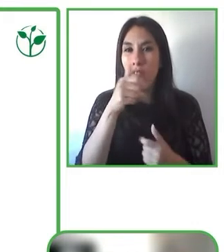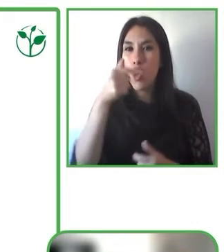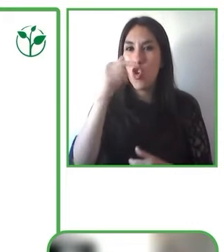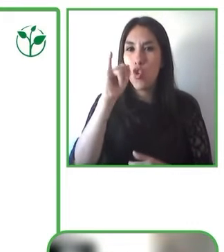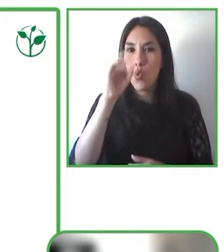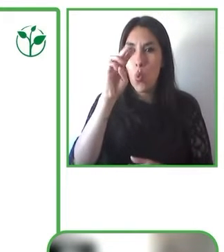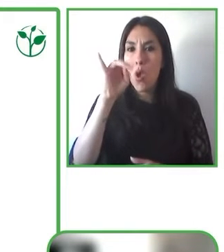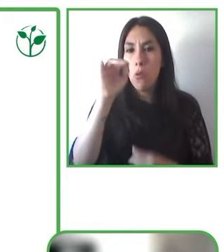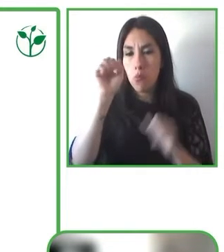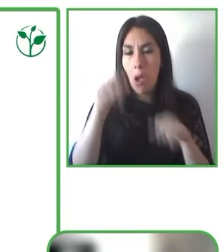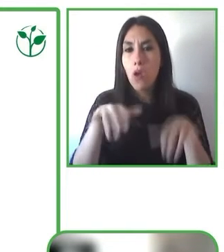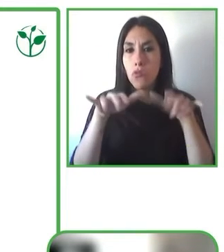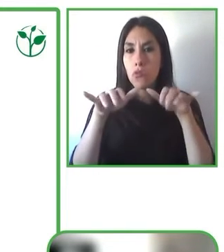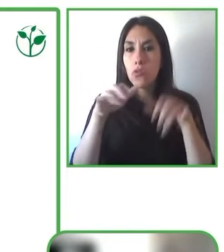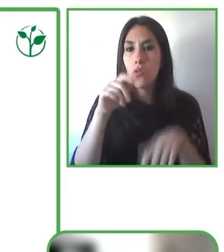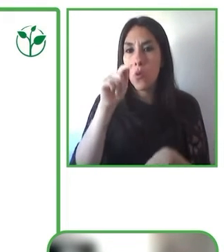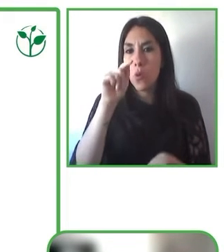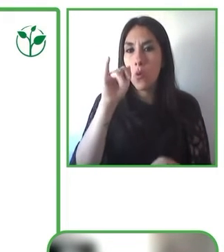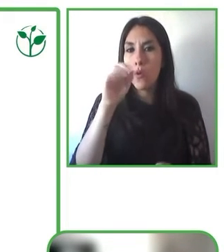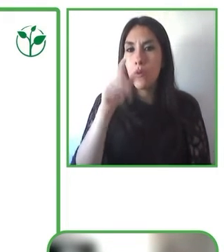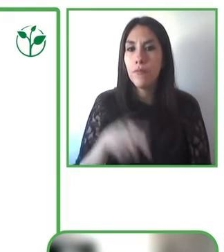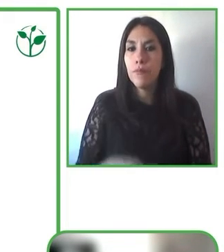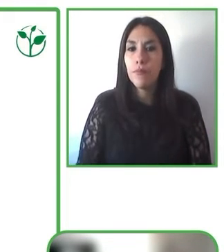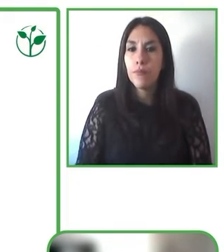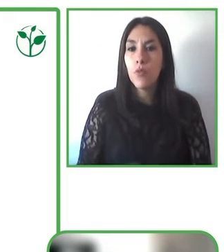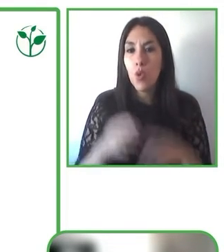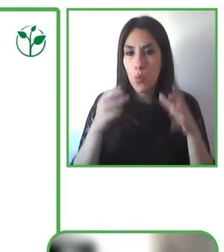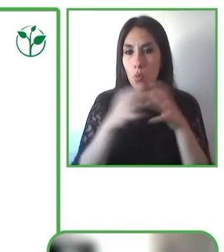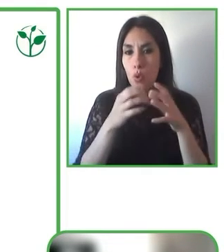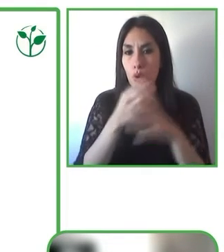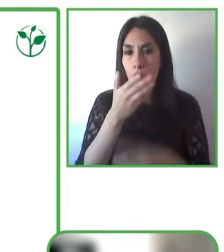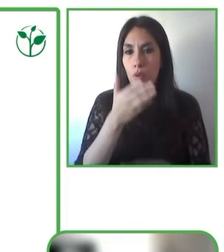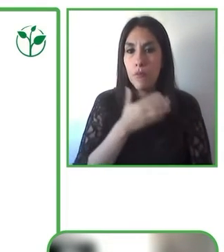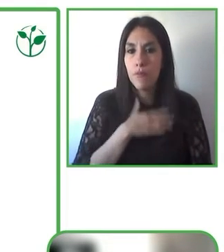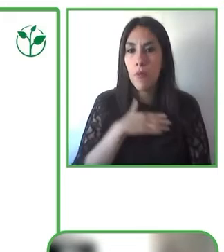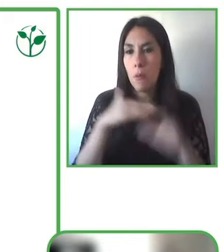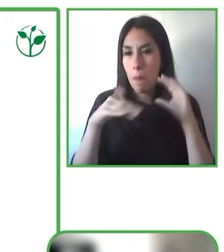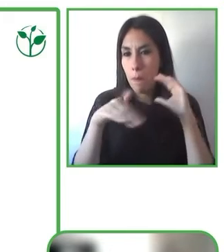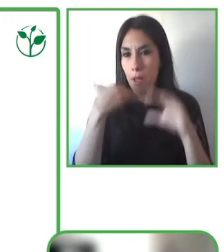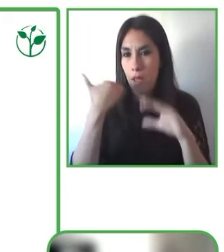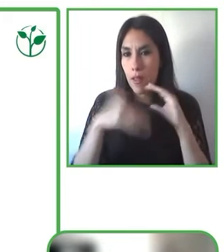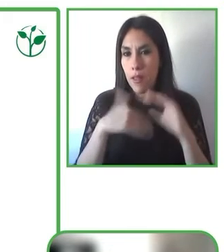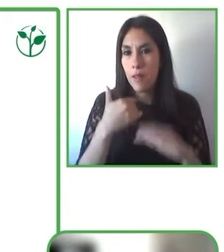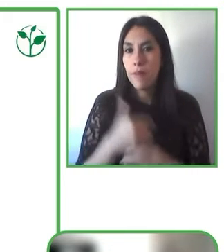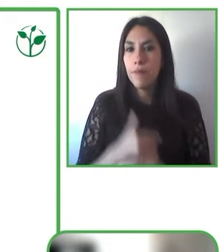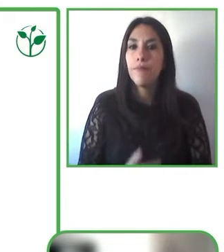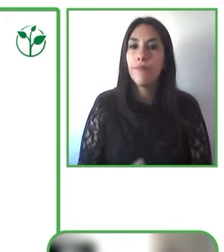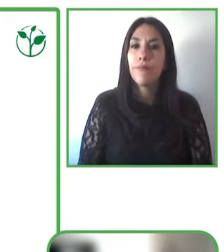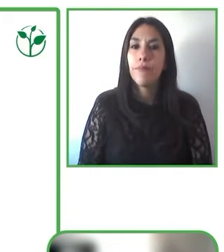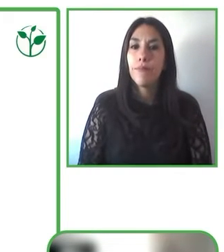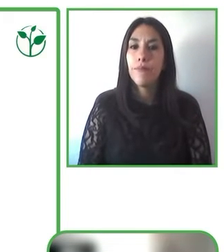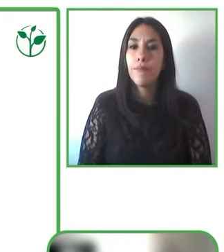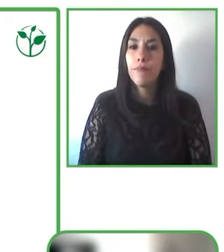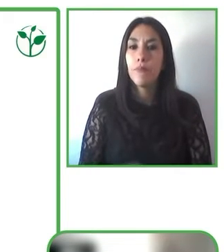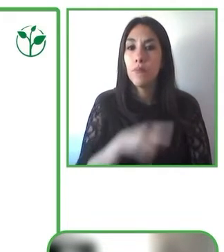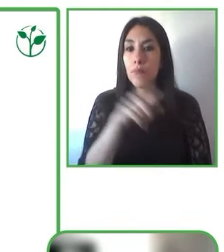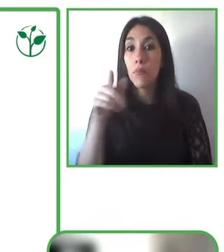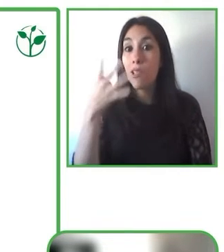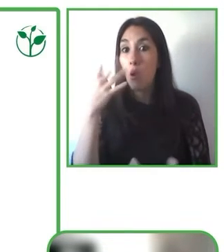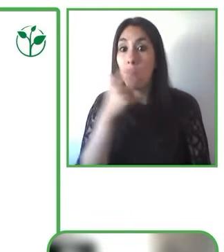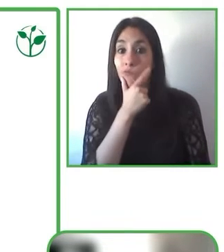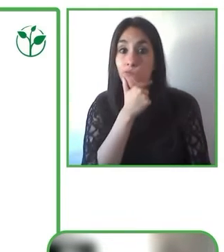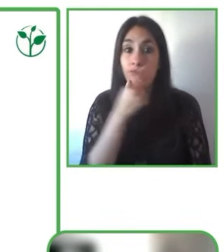tienen mi correo directo y vamos a responder tus preguntas enseguida. Muchas gracias por la